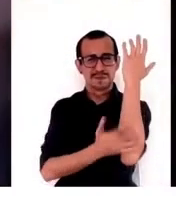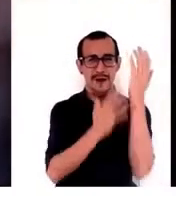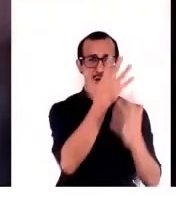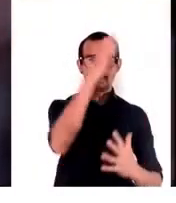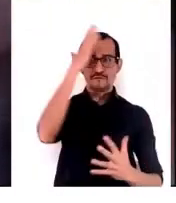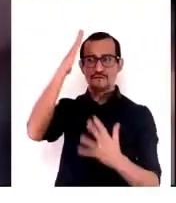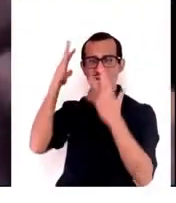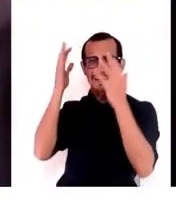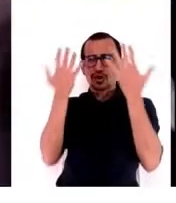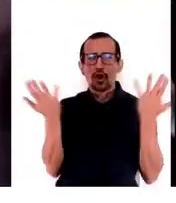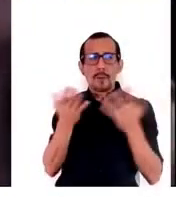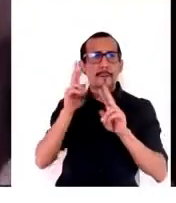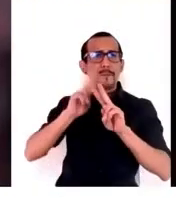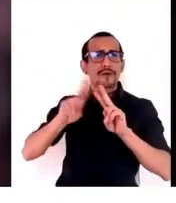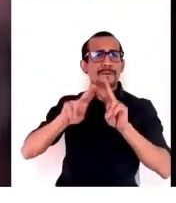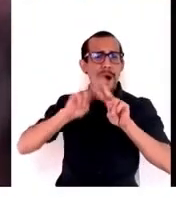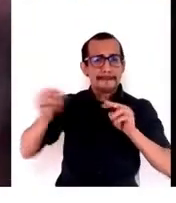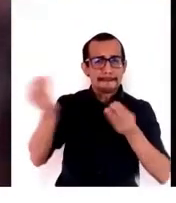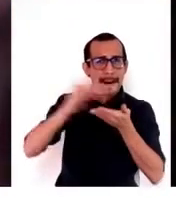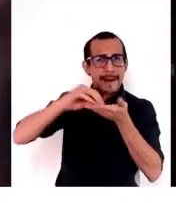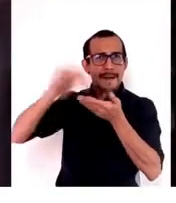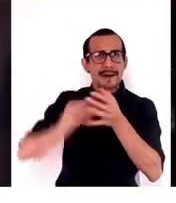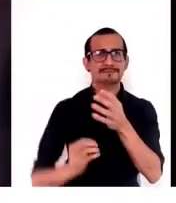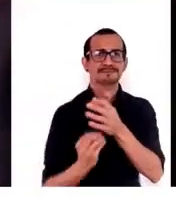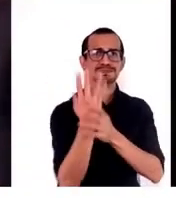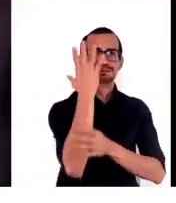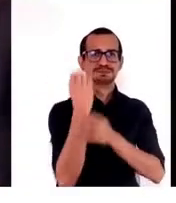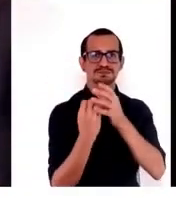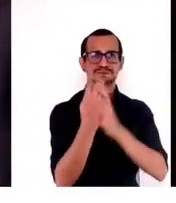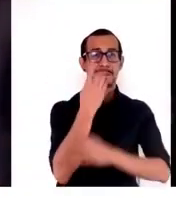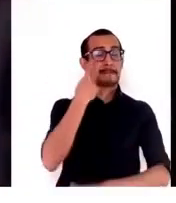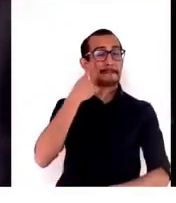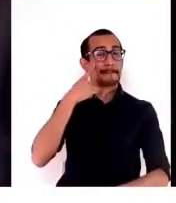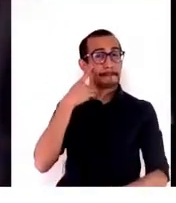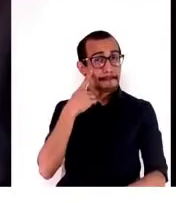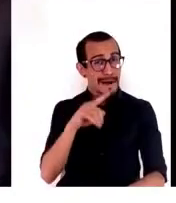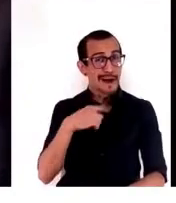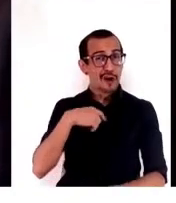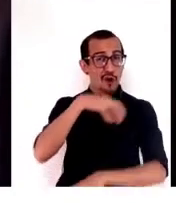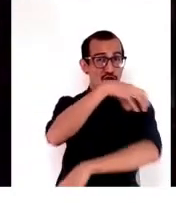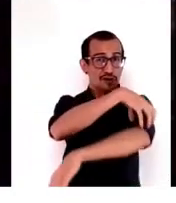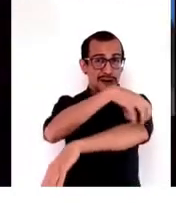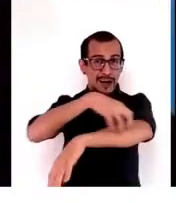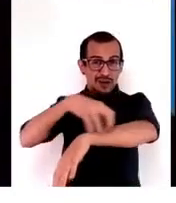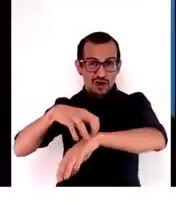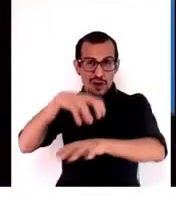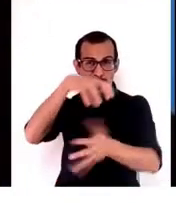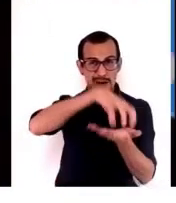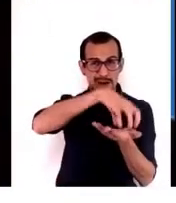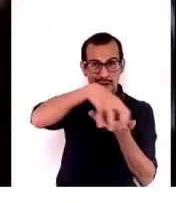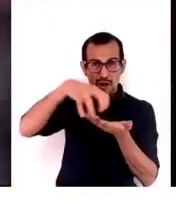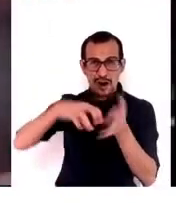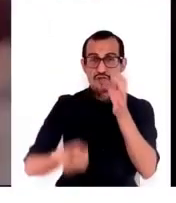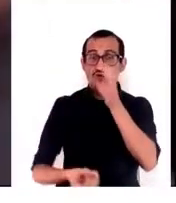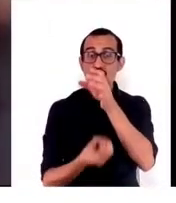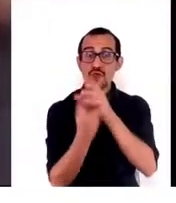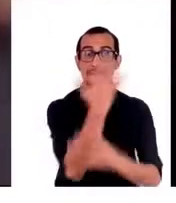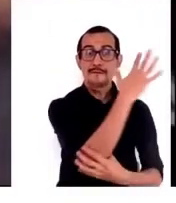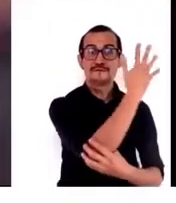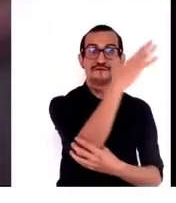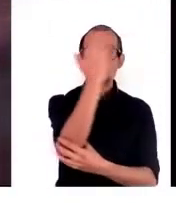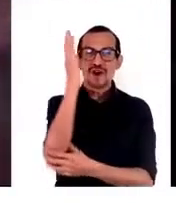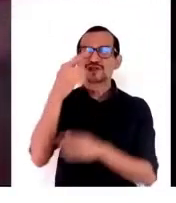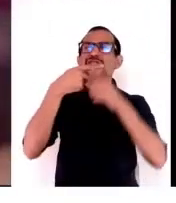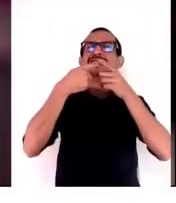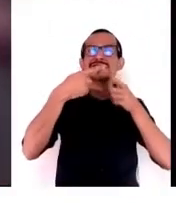tener más bosques. Pero la región en donde tenemos nuevos bosques son diferentes